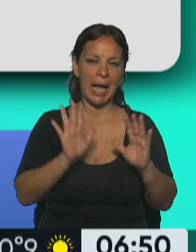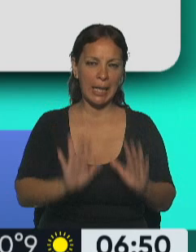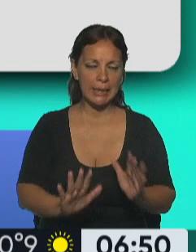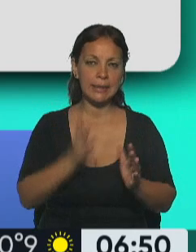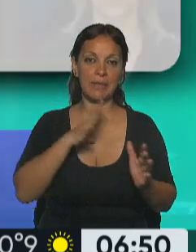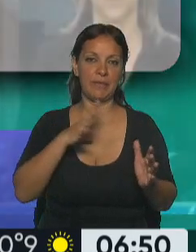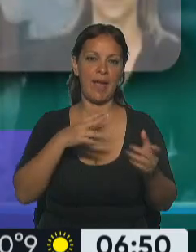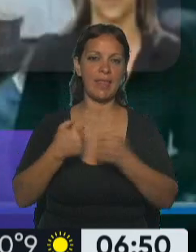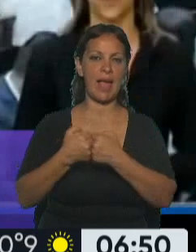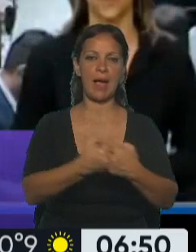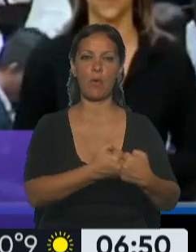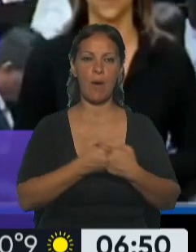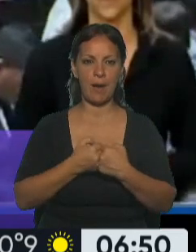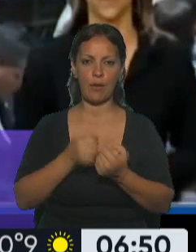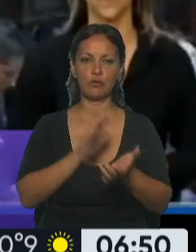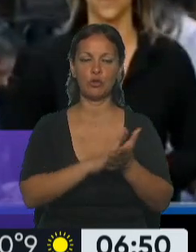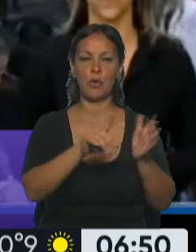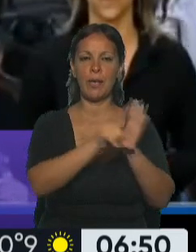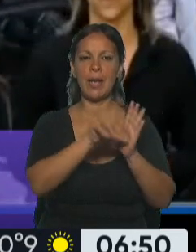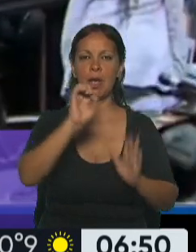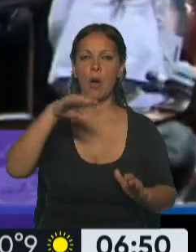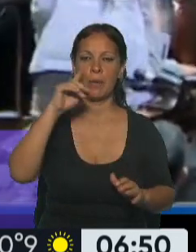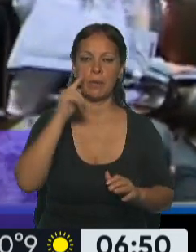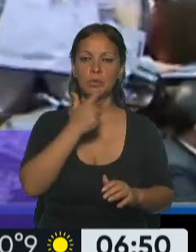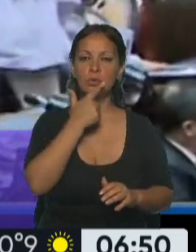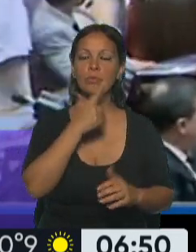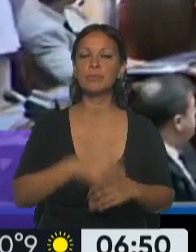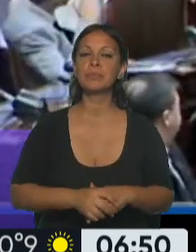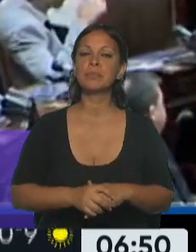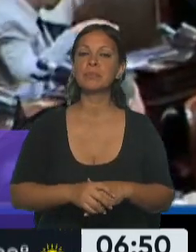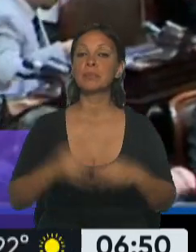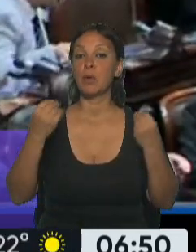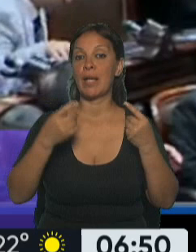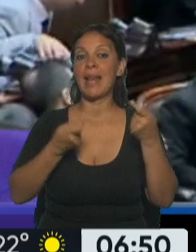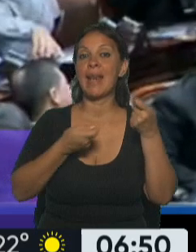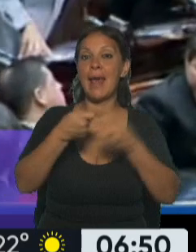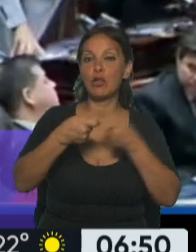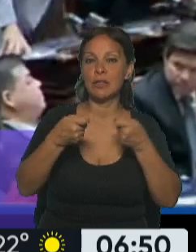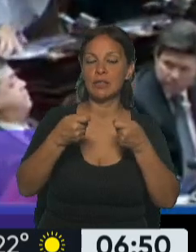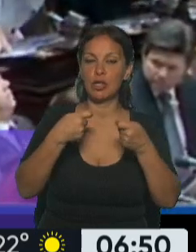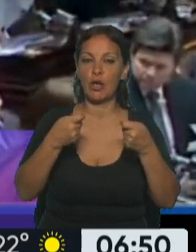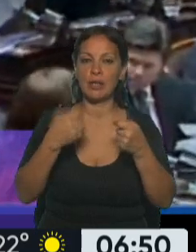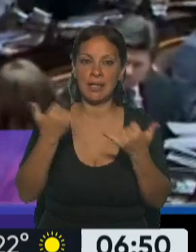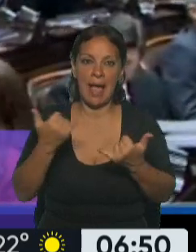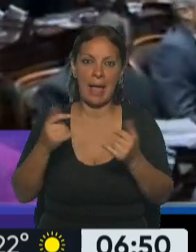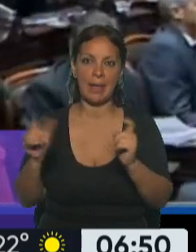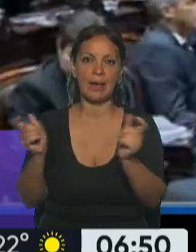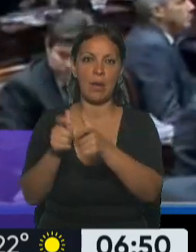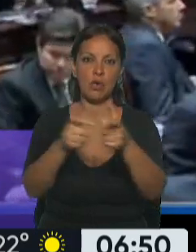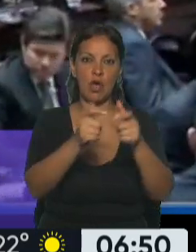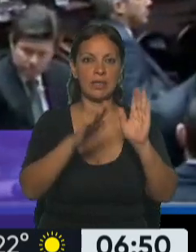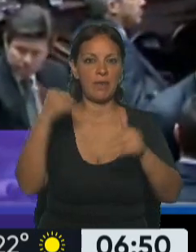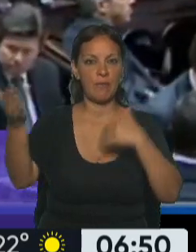puntos que promueve la denominada ley ómnibus. En el marco de las negociaciones que se siguen realizando por fuera del Congreso Nacional fue cuestionado, digamos,